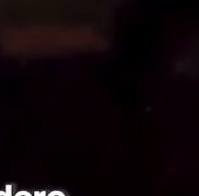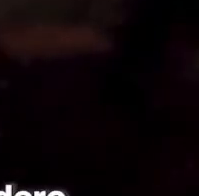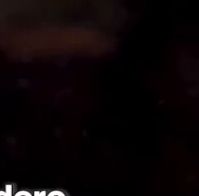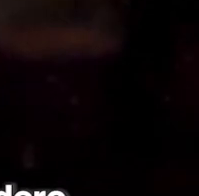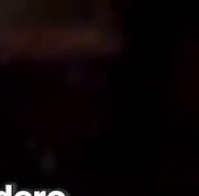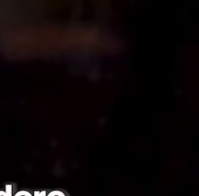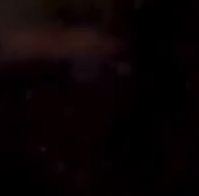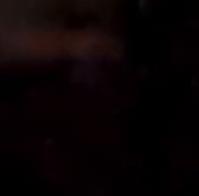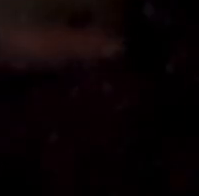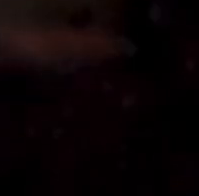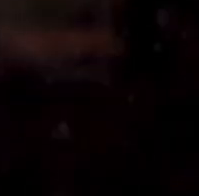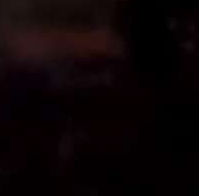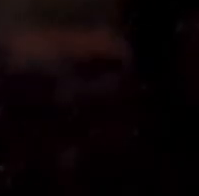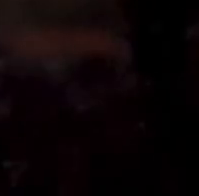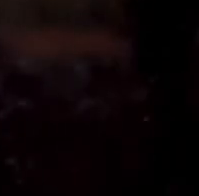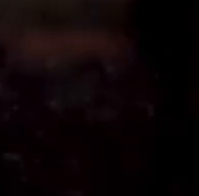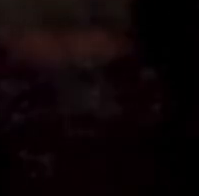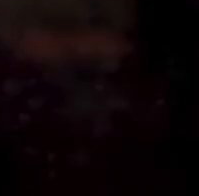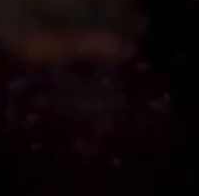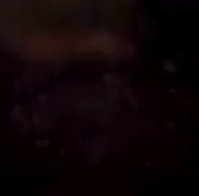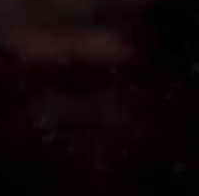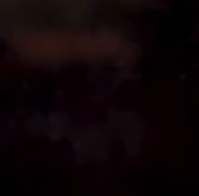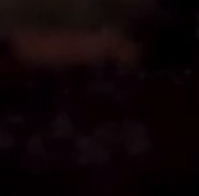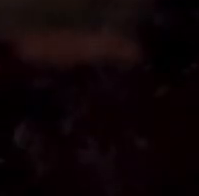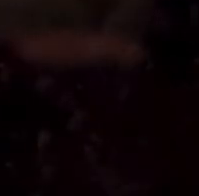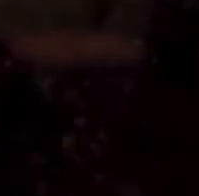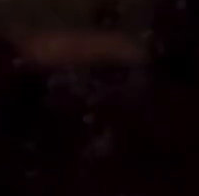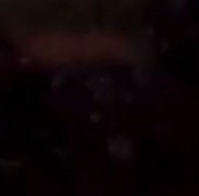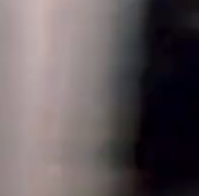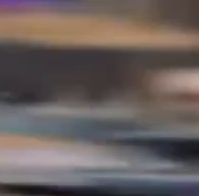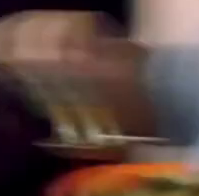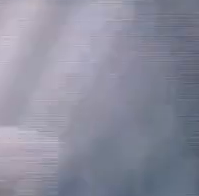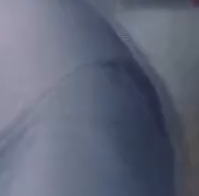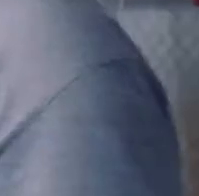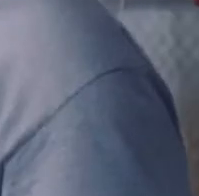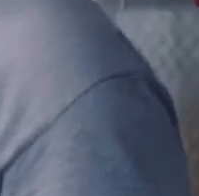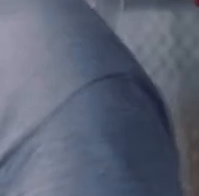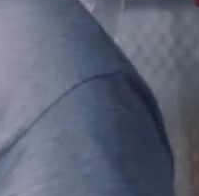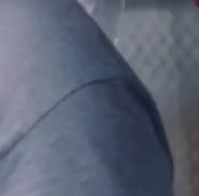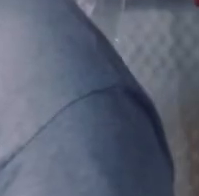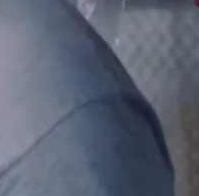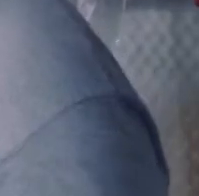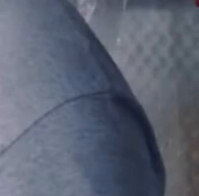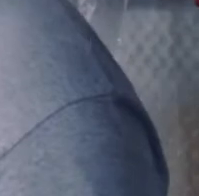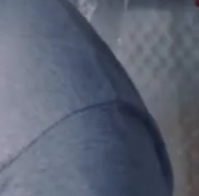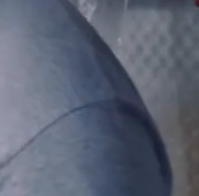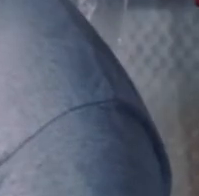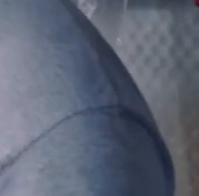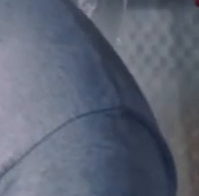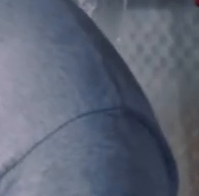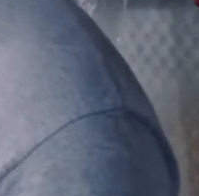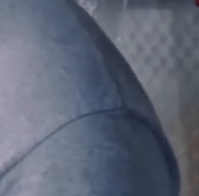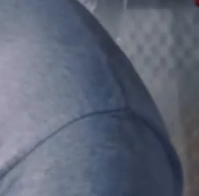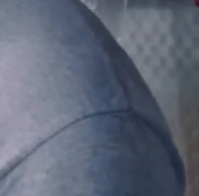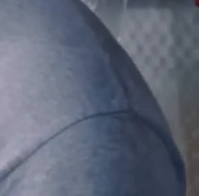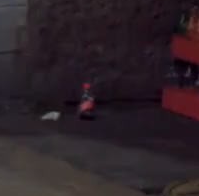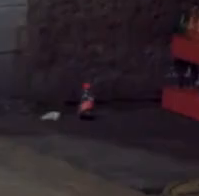combinada con la grasa del suadero genera un pH más ácido. Por eso prefiero la roja. No, pues la que sabe, sabe.